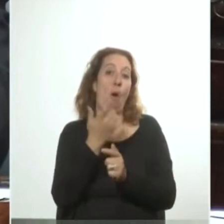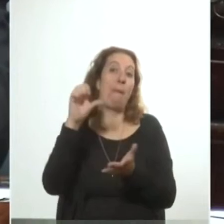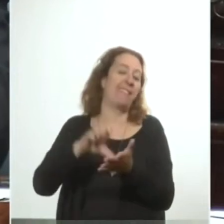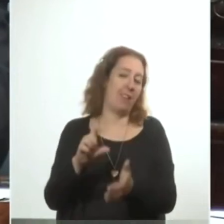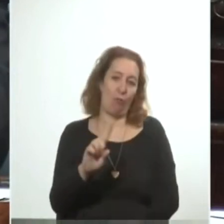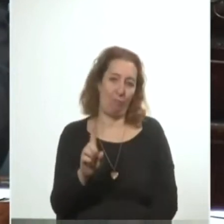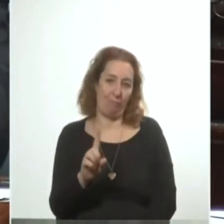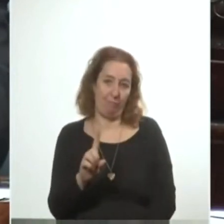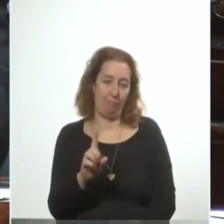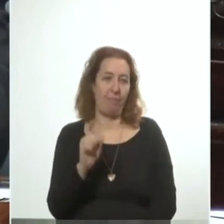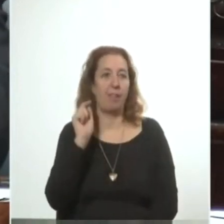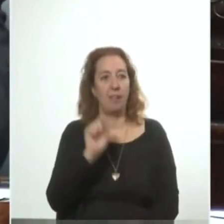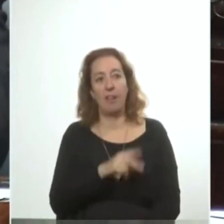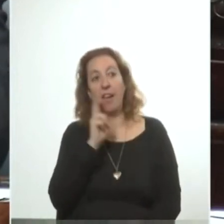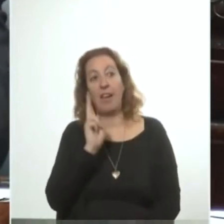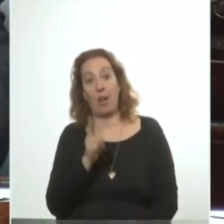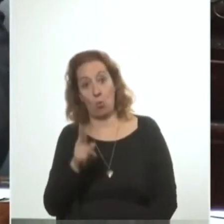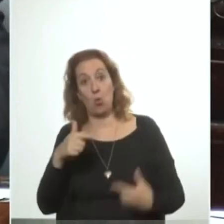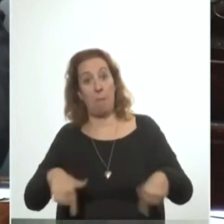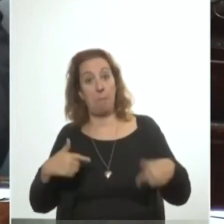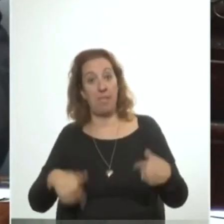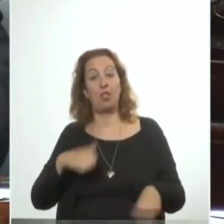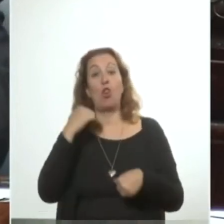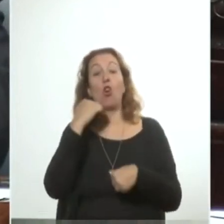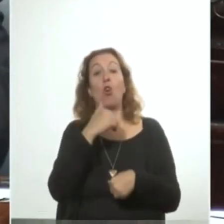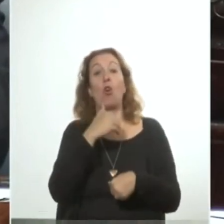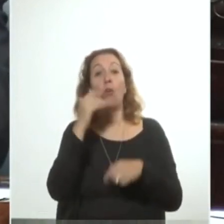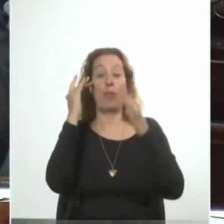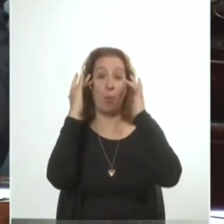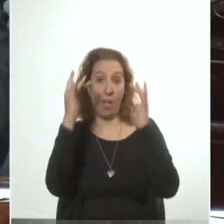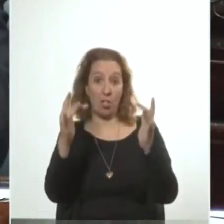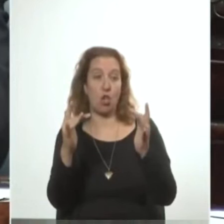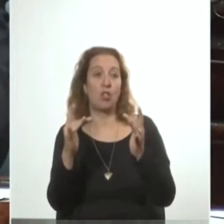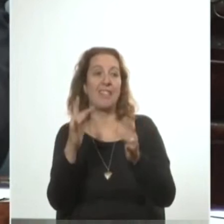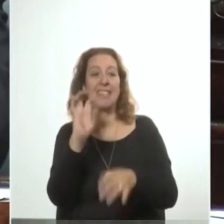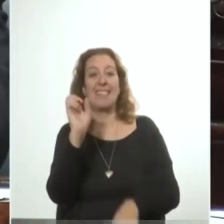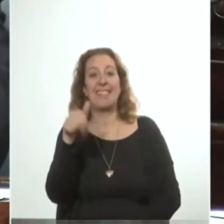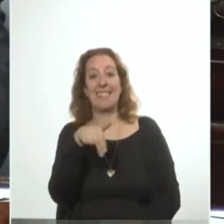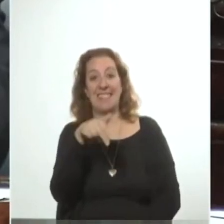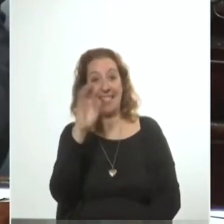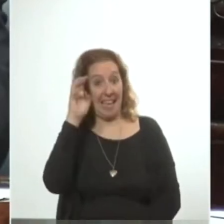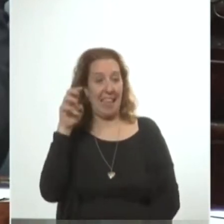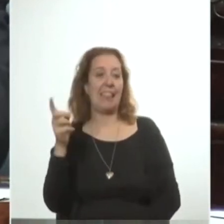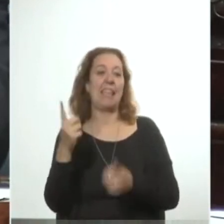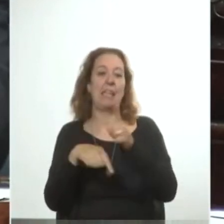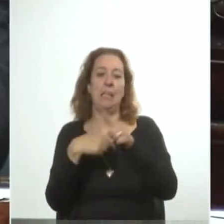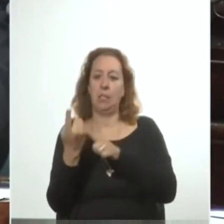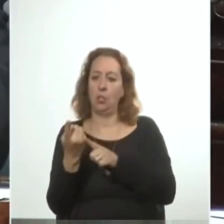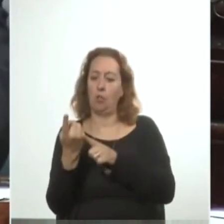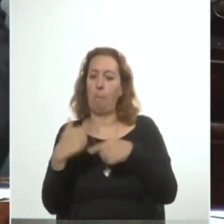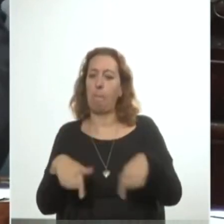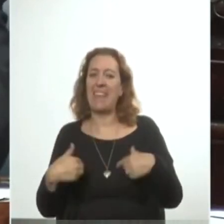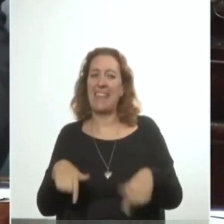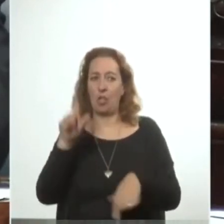Naturalmente aquello llegó a la renuncia del ministro de Educación Julio María Zanguinetti y otros dos ministros de la 15 que hasta allí se